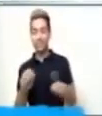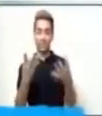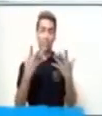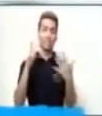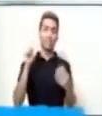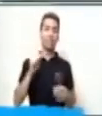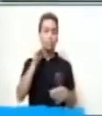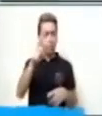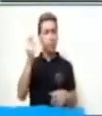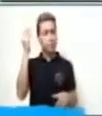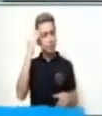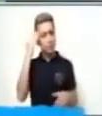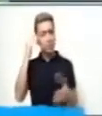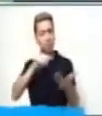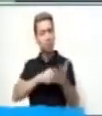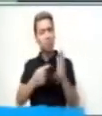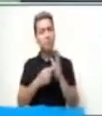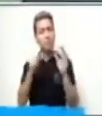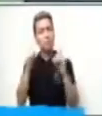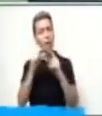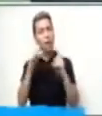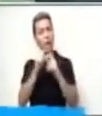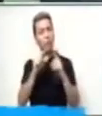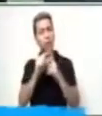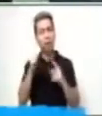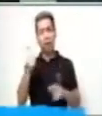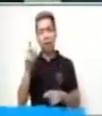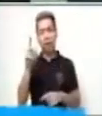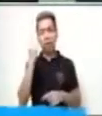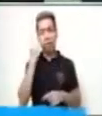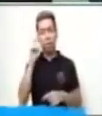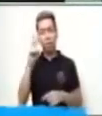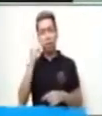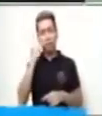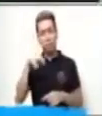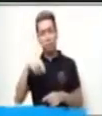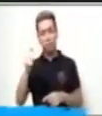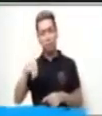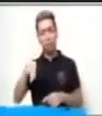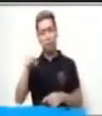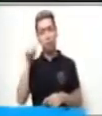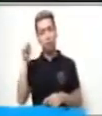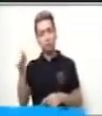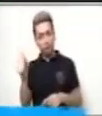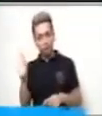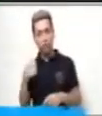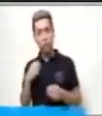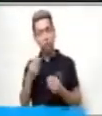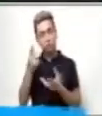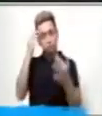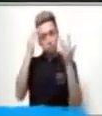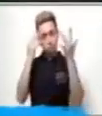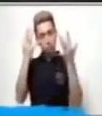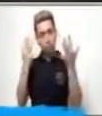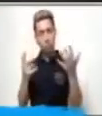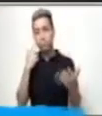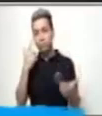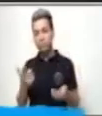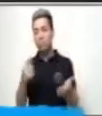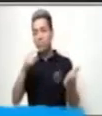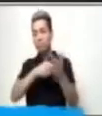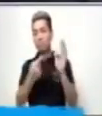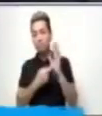palabra adivinanza? Muy bien. Te daré unos minutos para reconocer qué significa